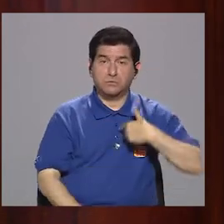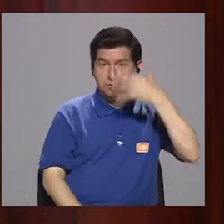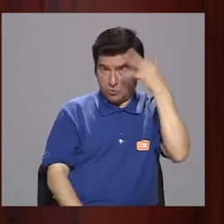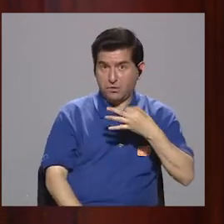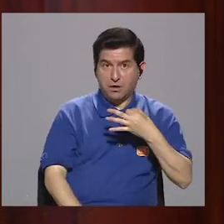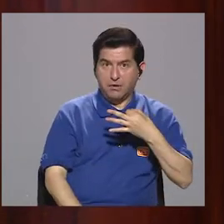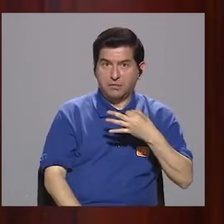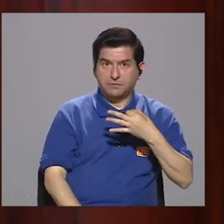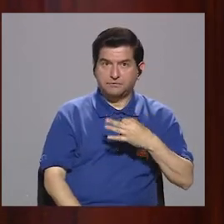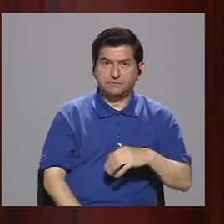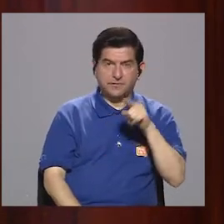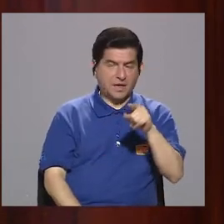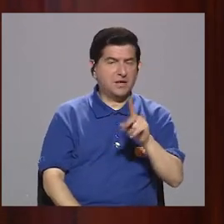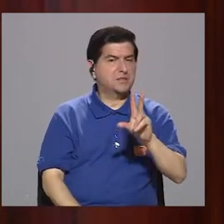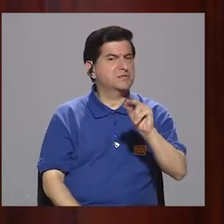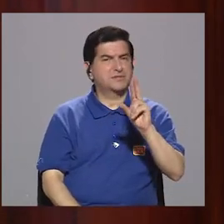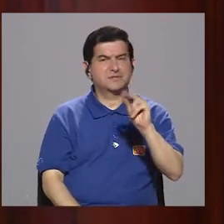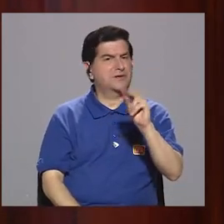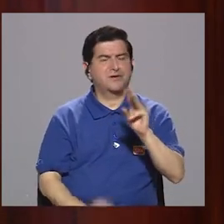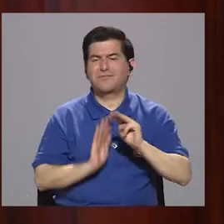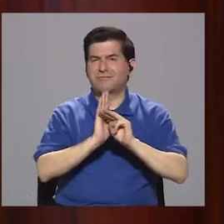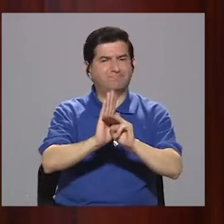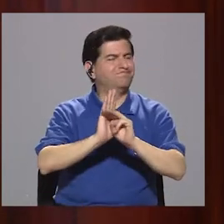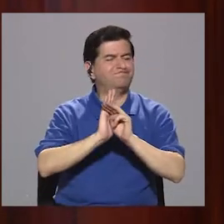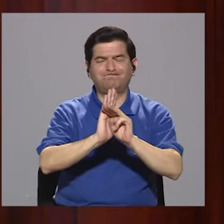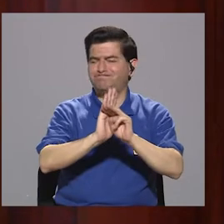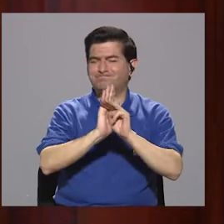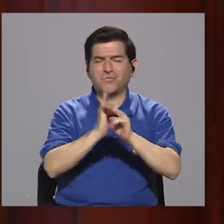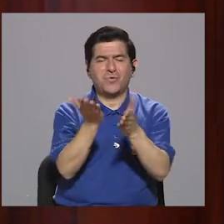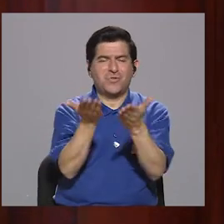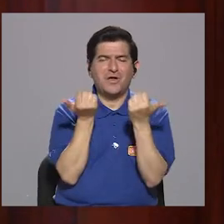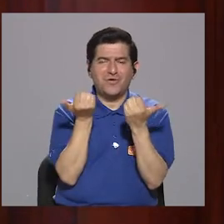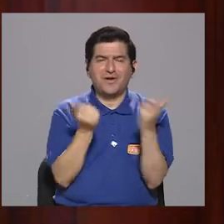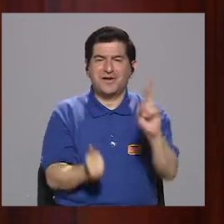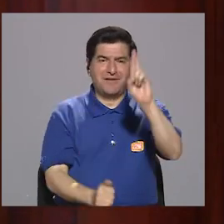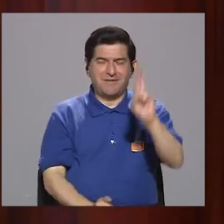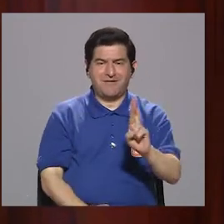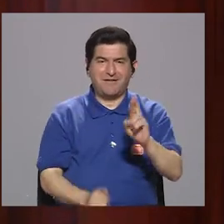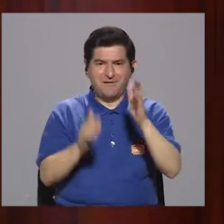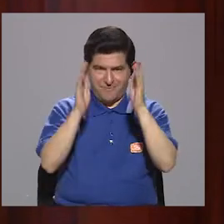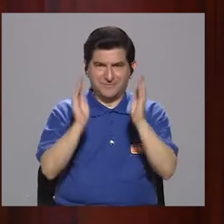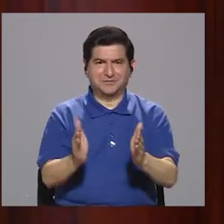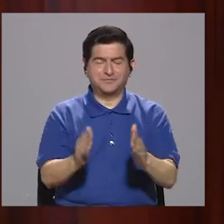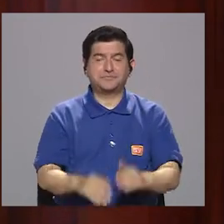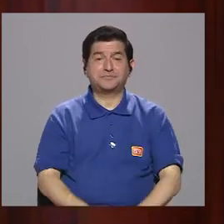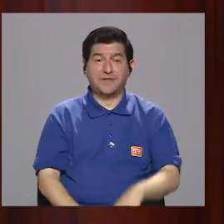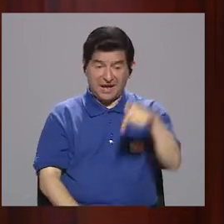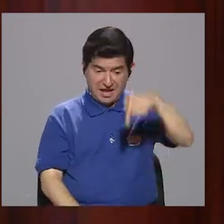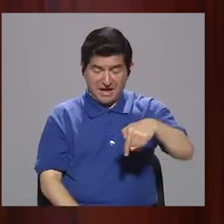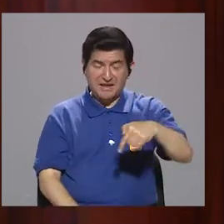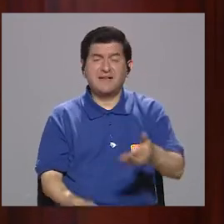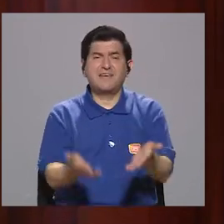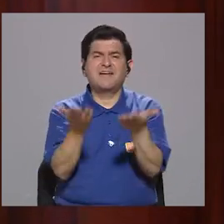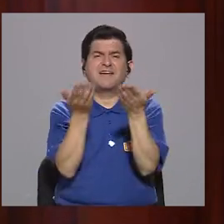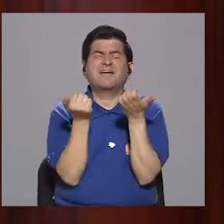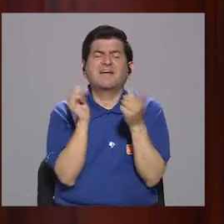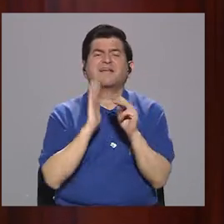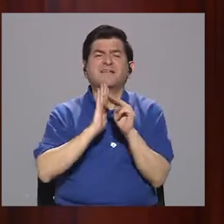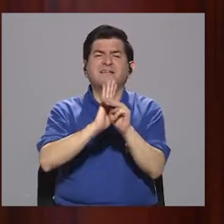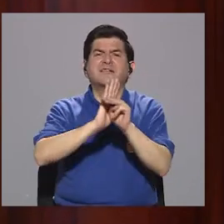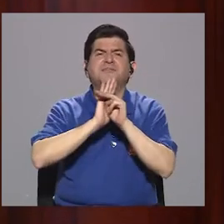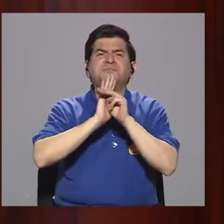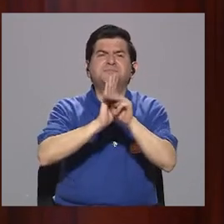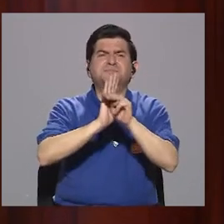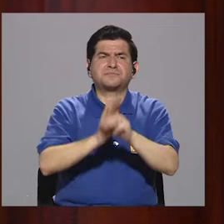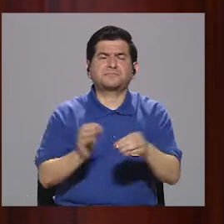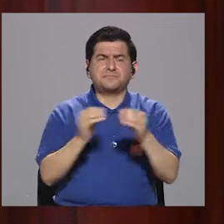mí me parece que ese no es el modelo que queremos los costarricenses. Los costarricenses queremos un modelo